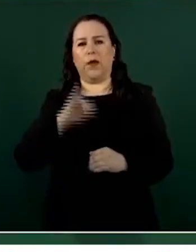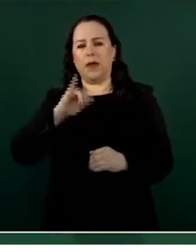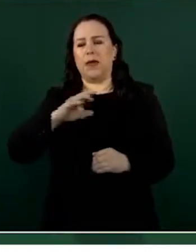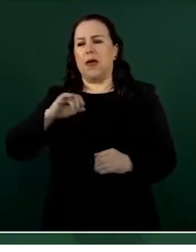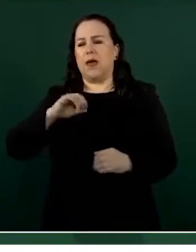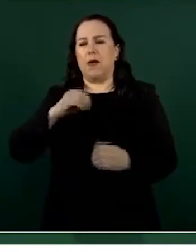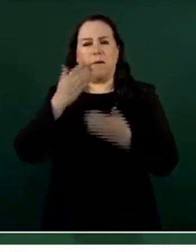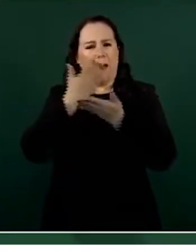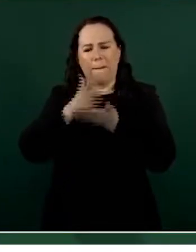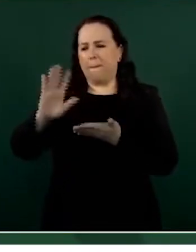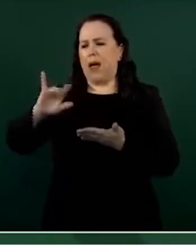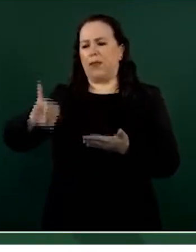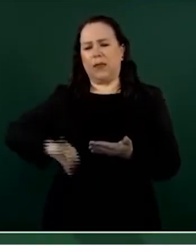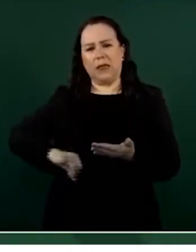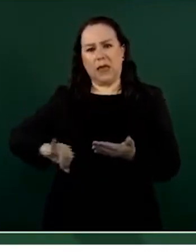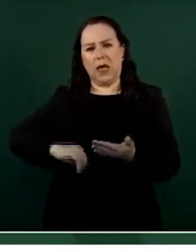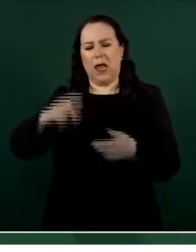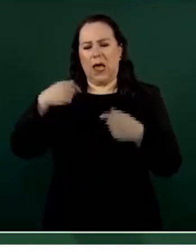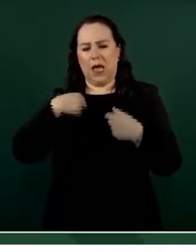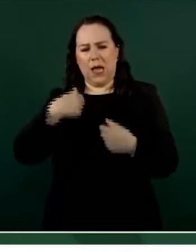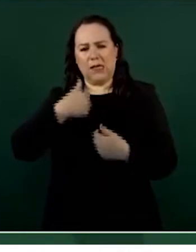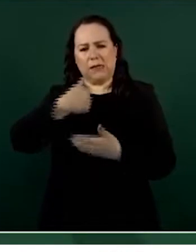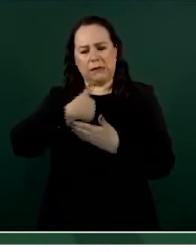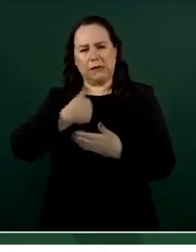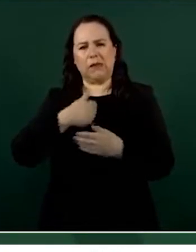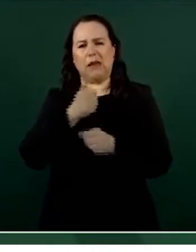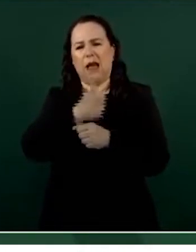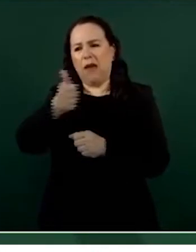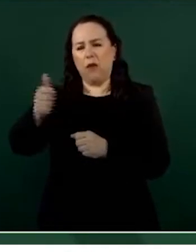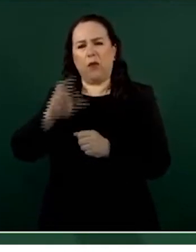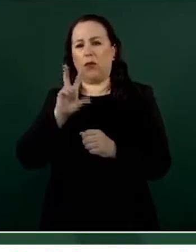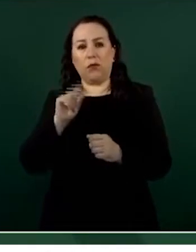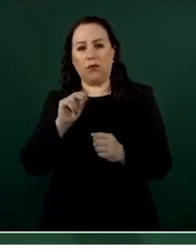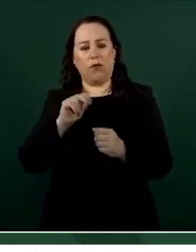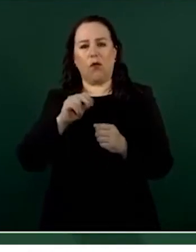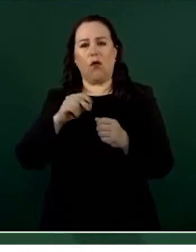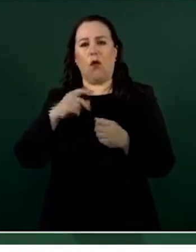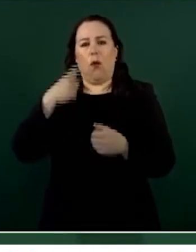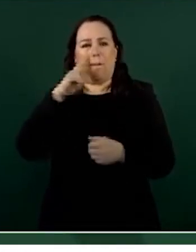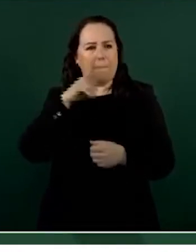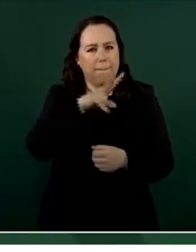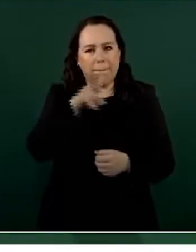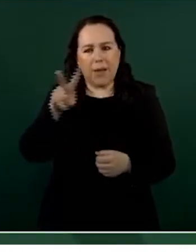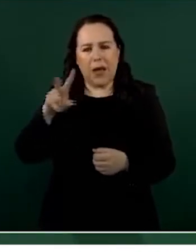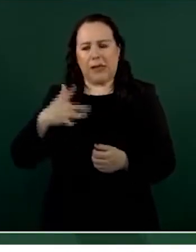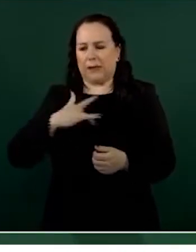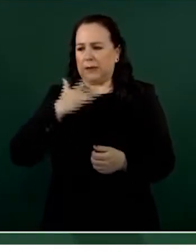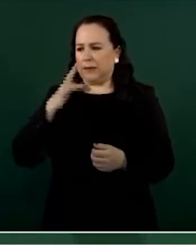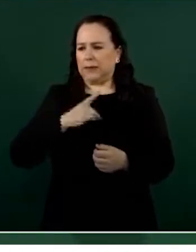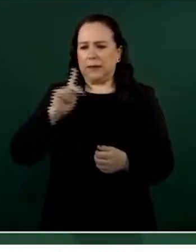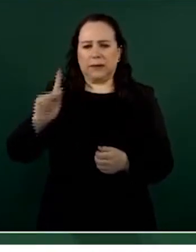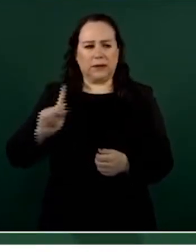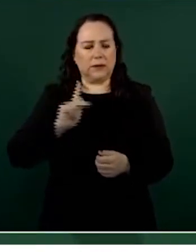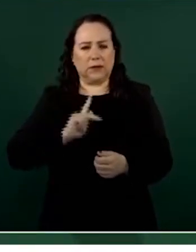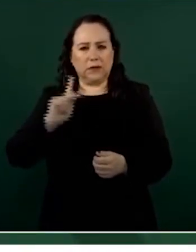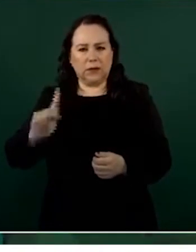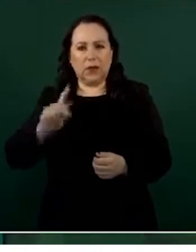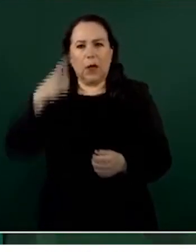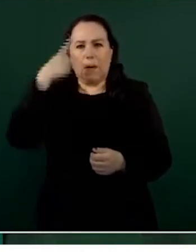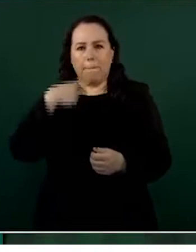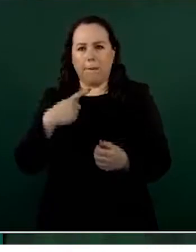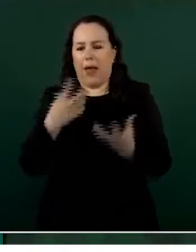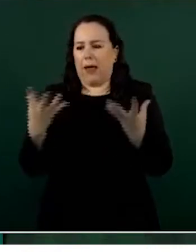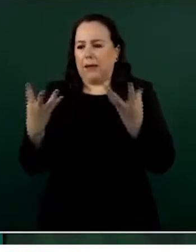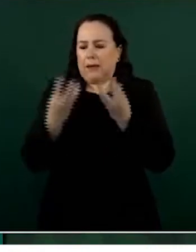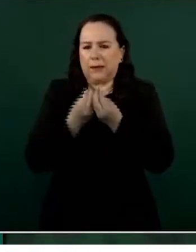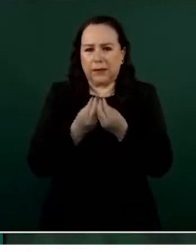personal, para vernos en comunidad, para reconocernos en el otro, para involucrarnos como ciudadanos